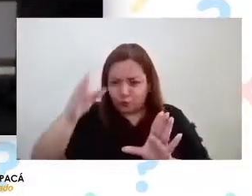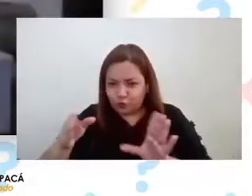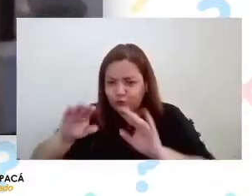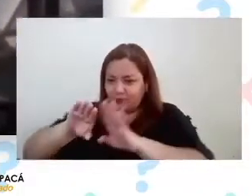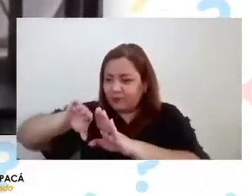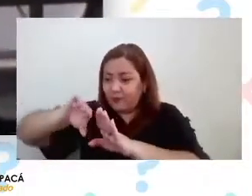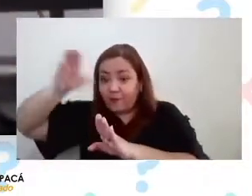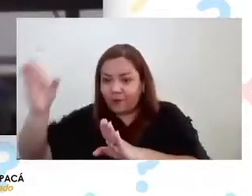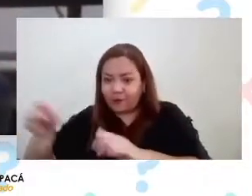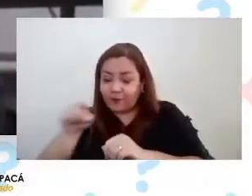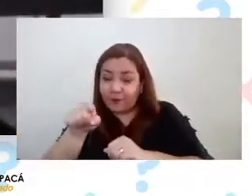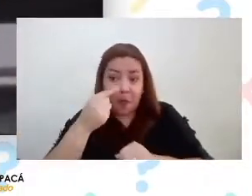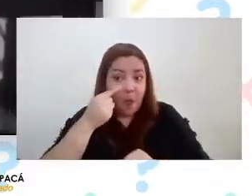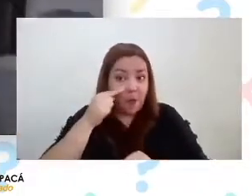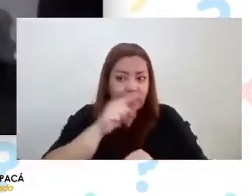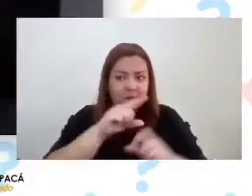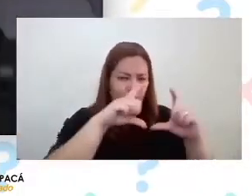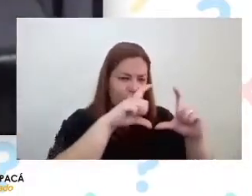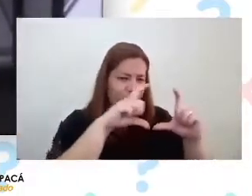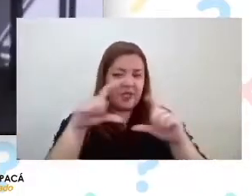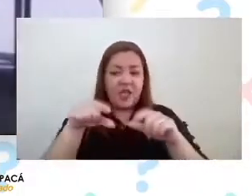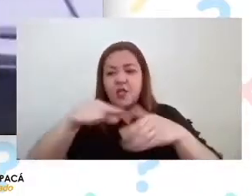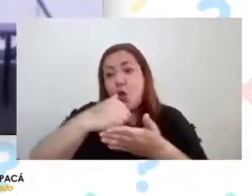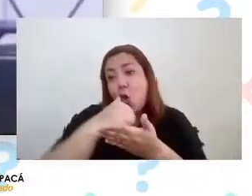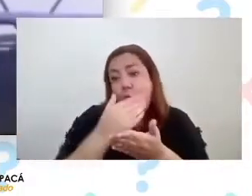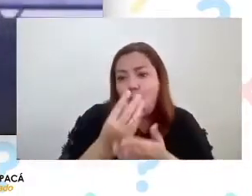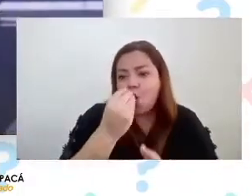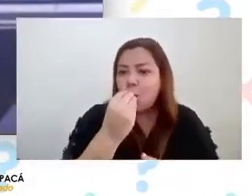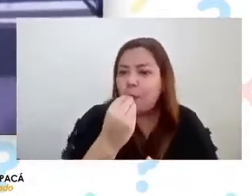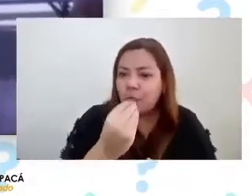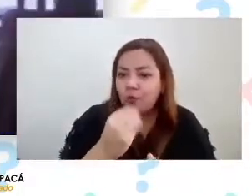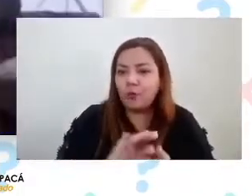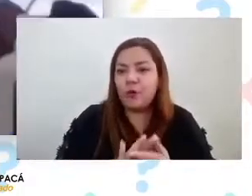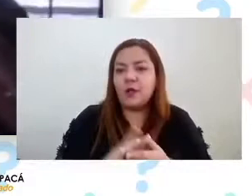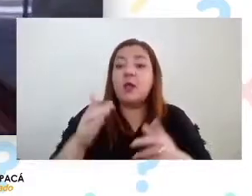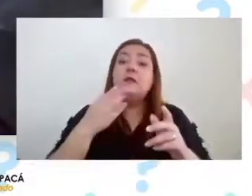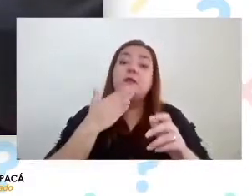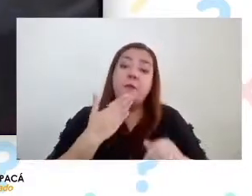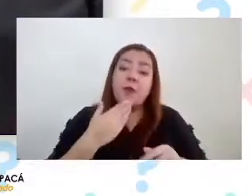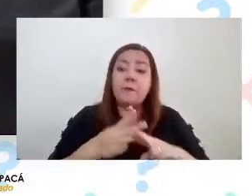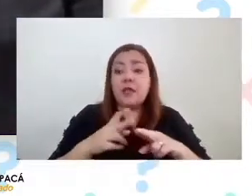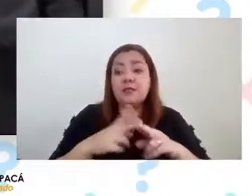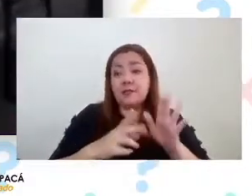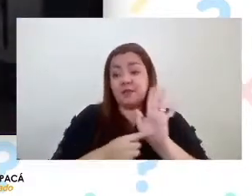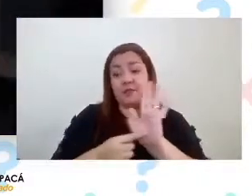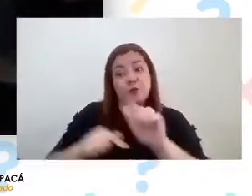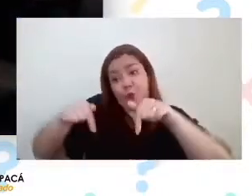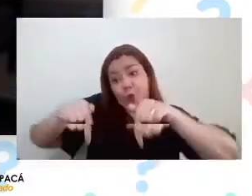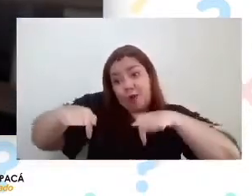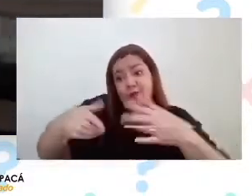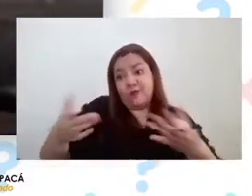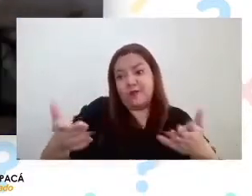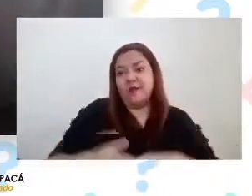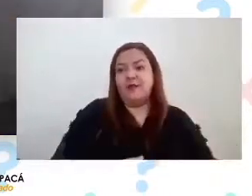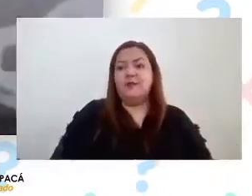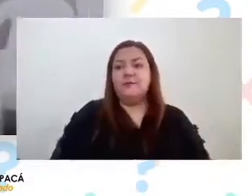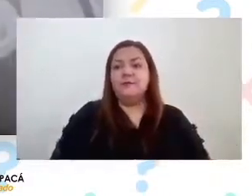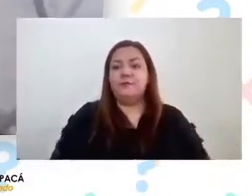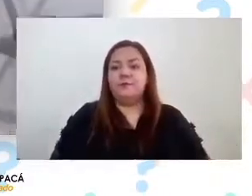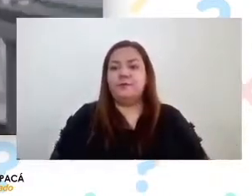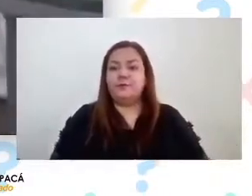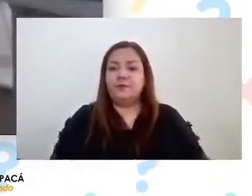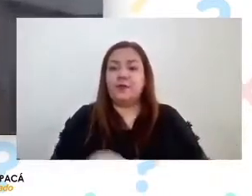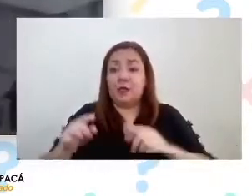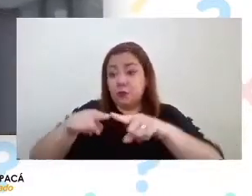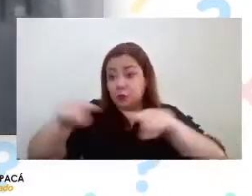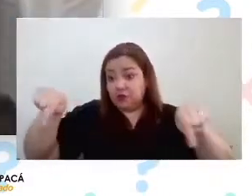comedor, para realizar presentaciones como las de hoy. Es un sector